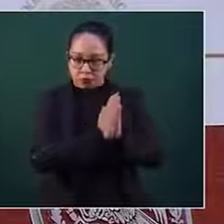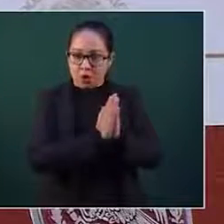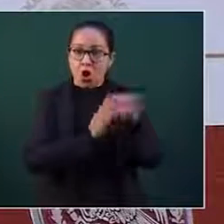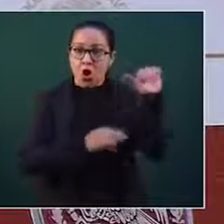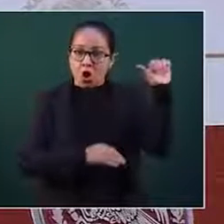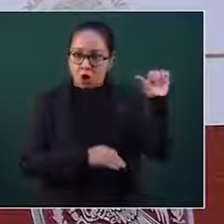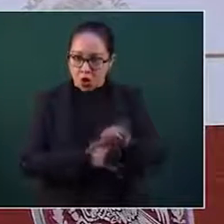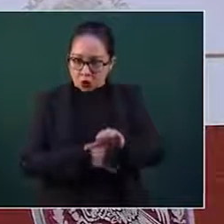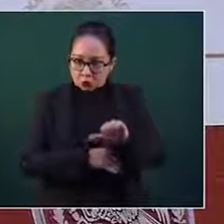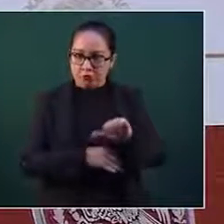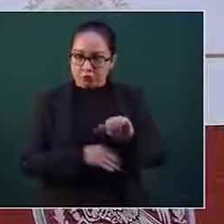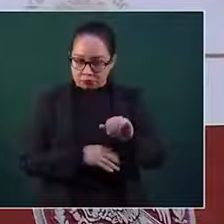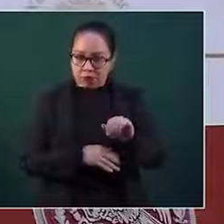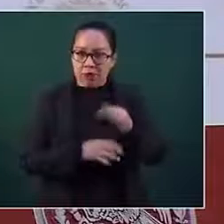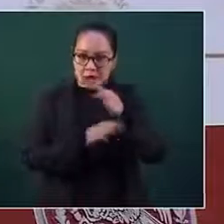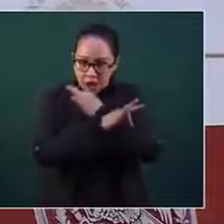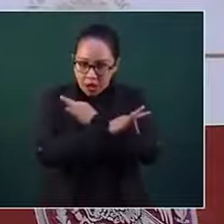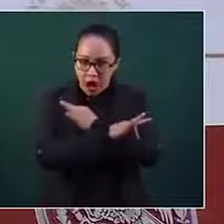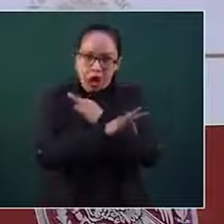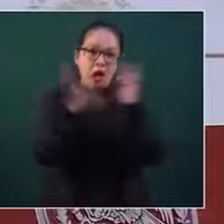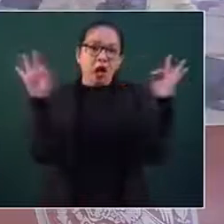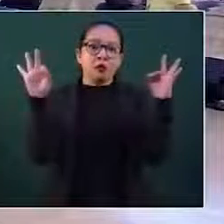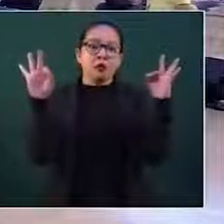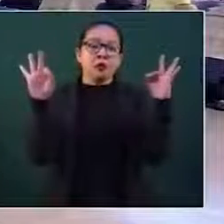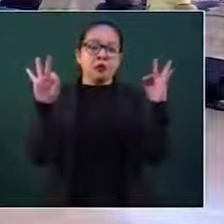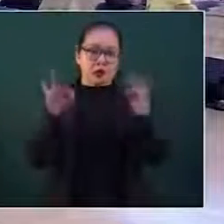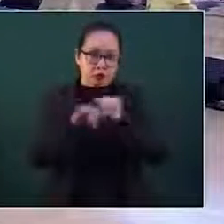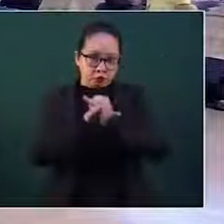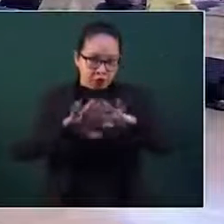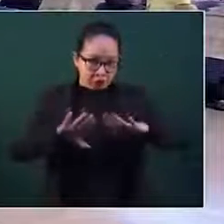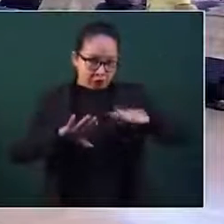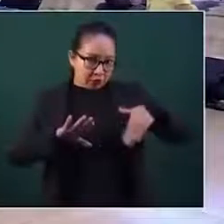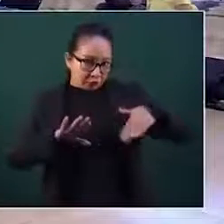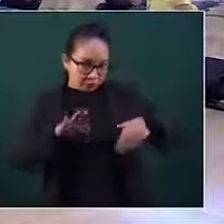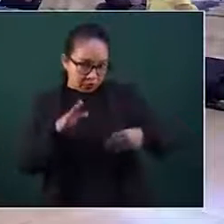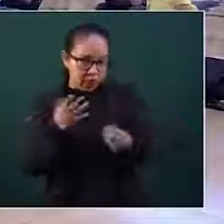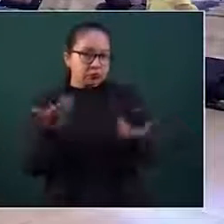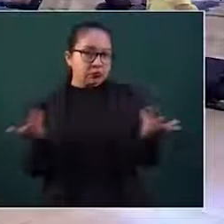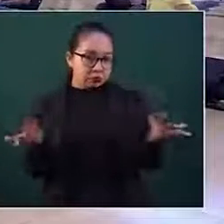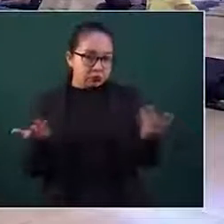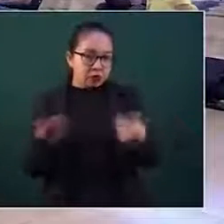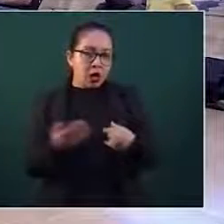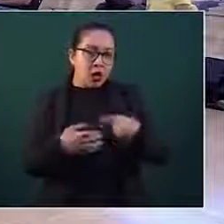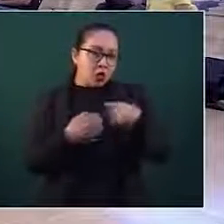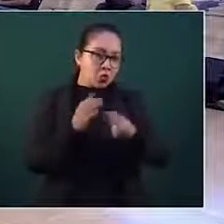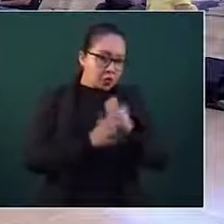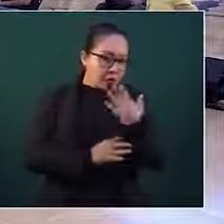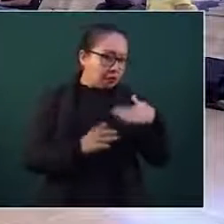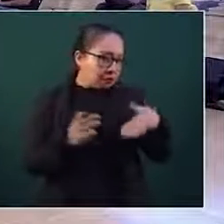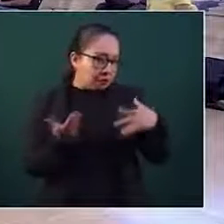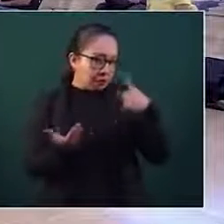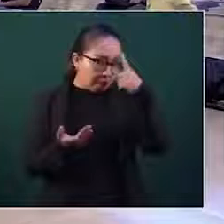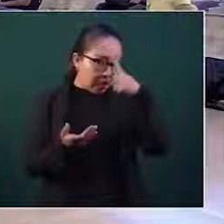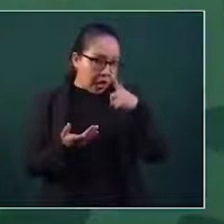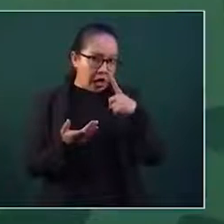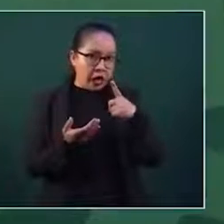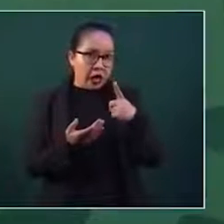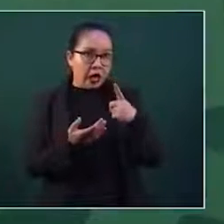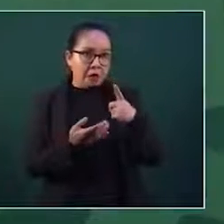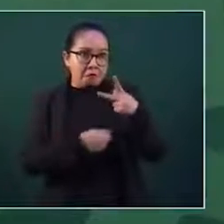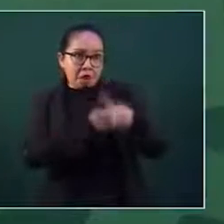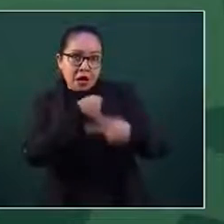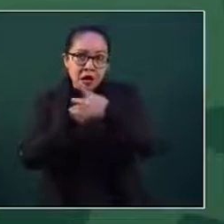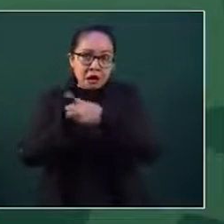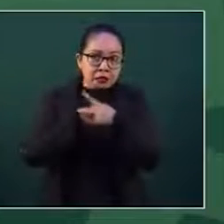conocer un informe actualizado para que haya seguridad y no haya ningún riesgo.